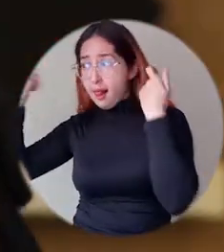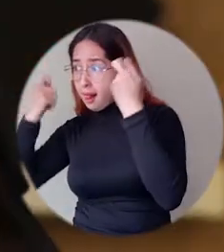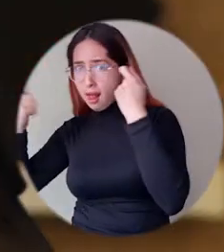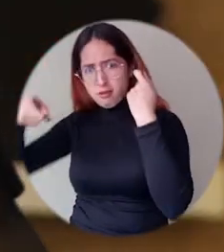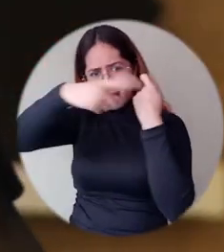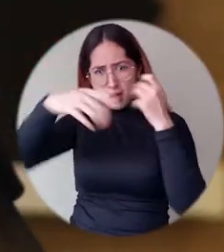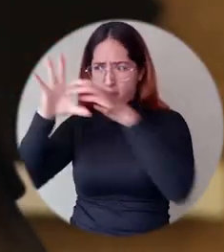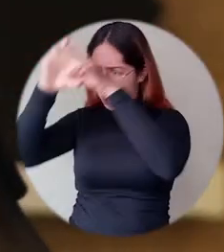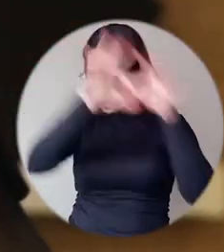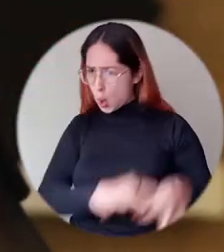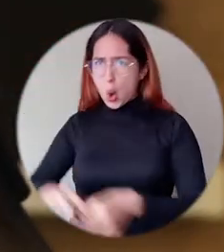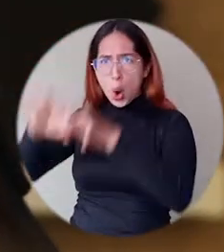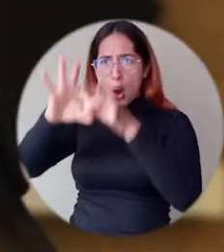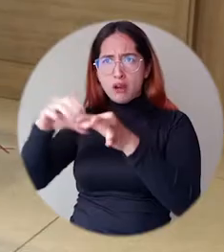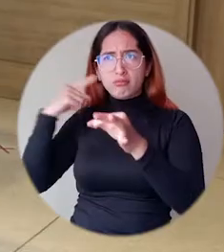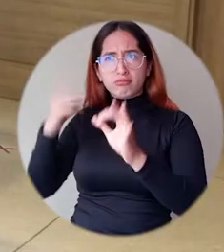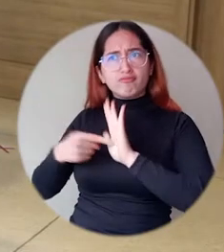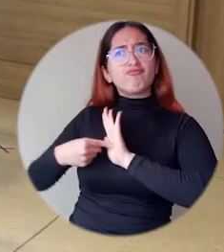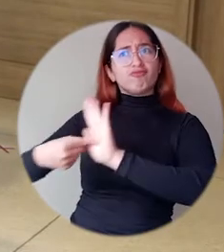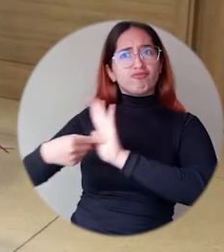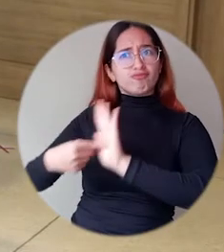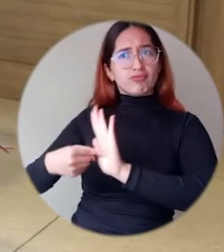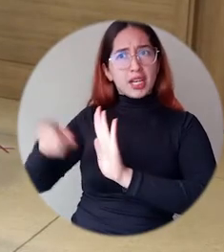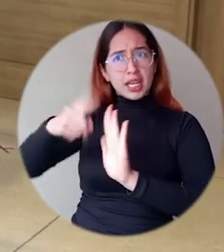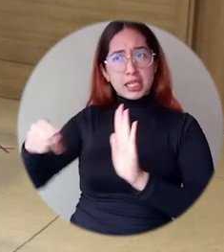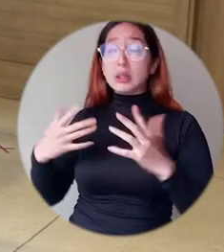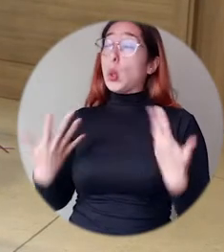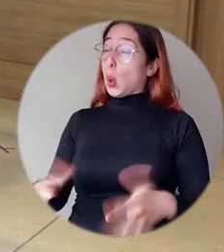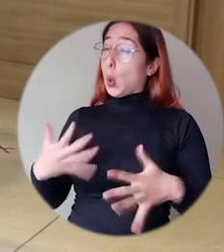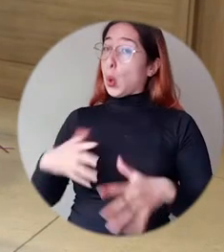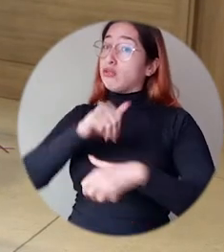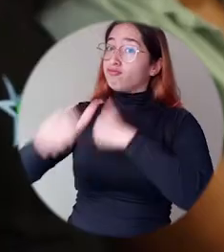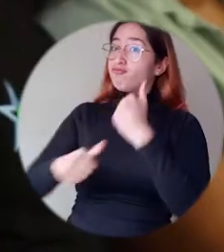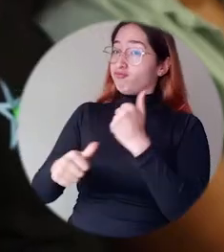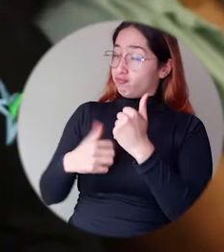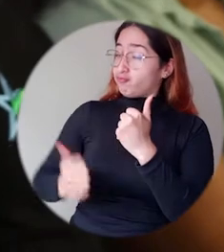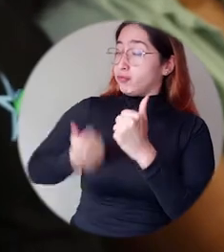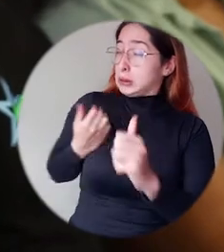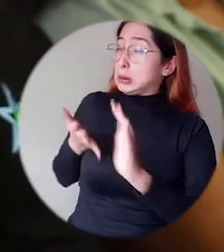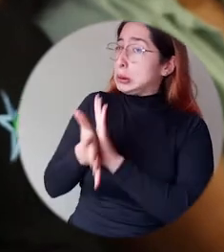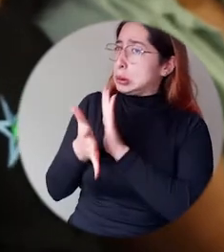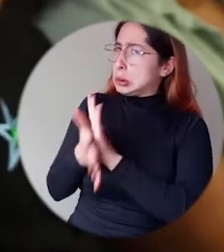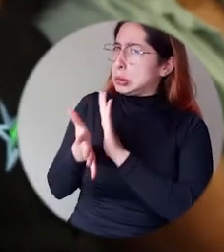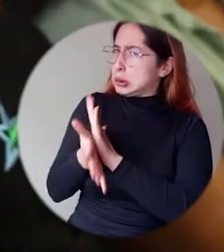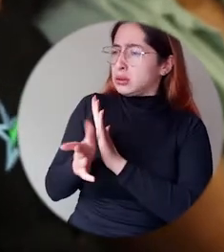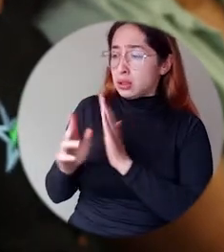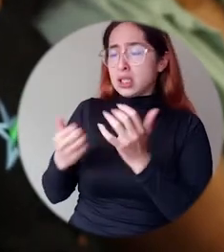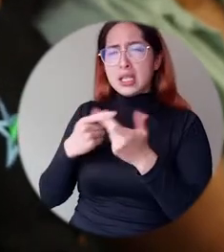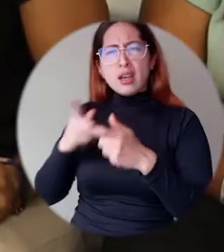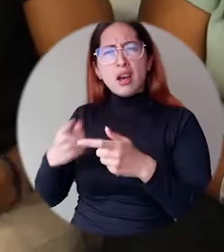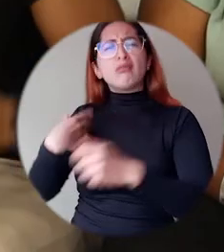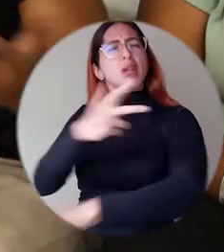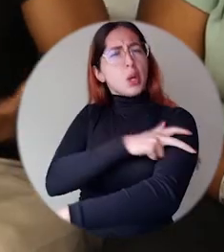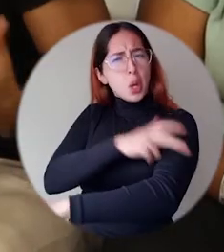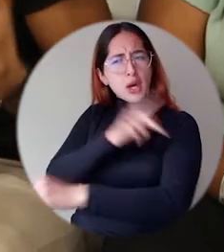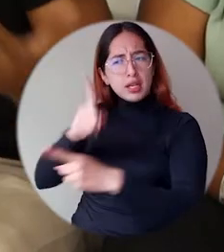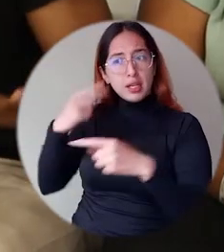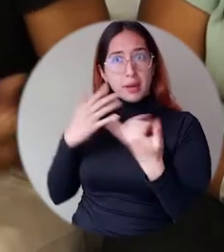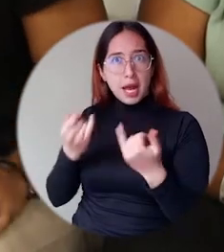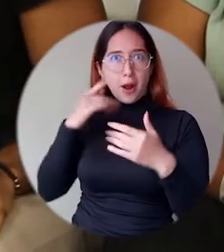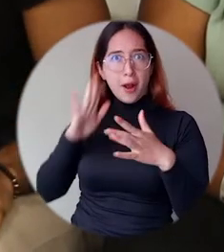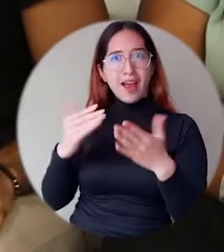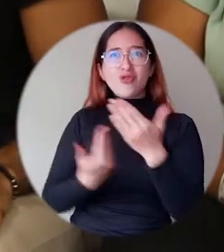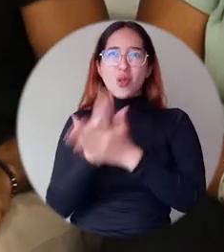psicológica, desde la estrategia amplia que es los monstruos o tutorías en la U ahora y las nuevas acciones que